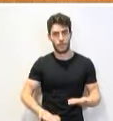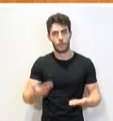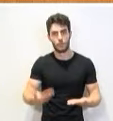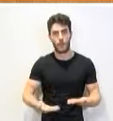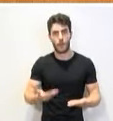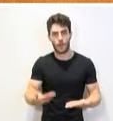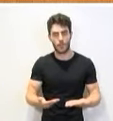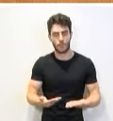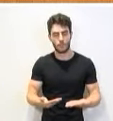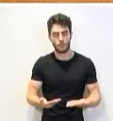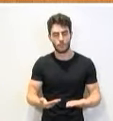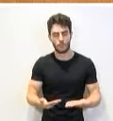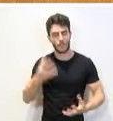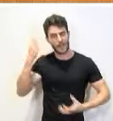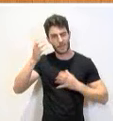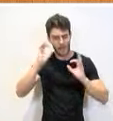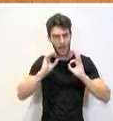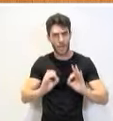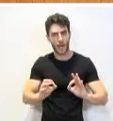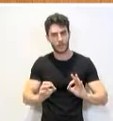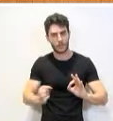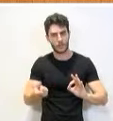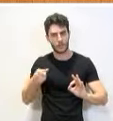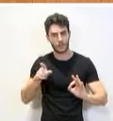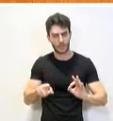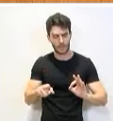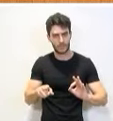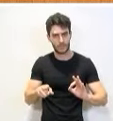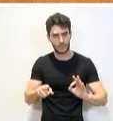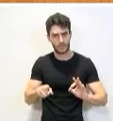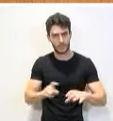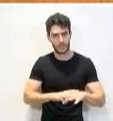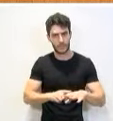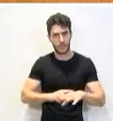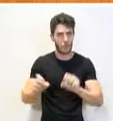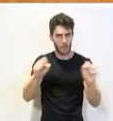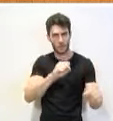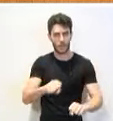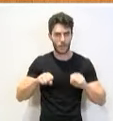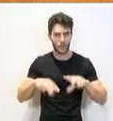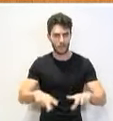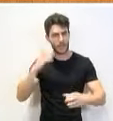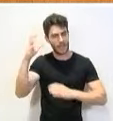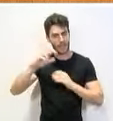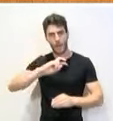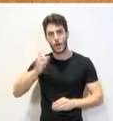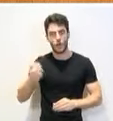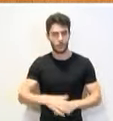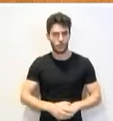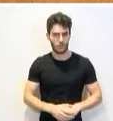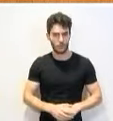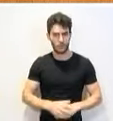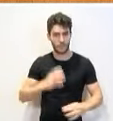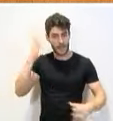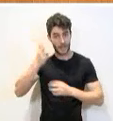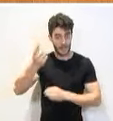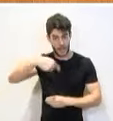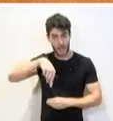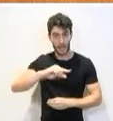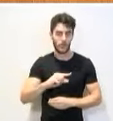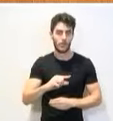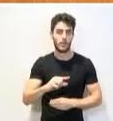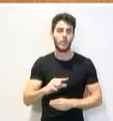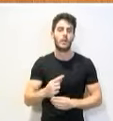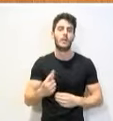a unos determinados animales y hurtar de ningún tipo de protección a otros animales, a aquellos que tienen